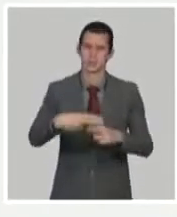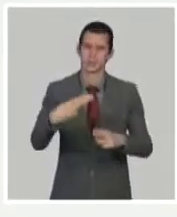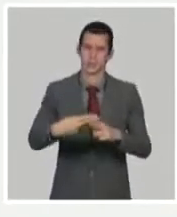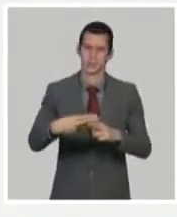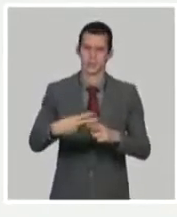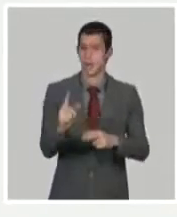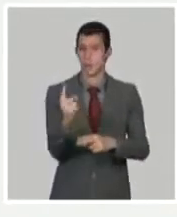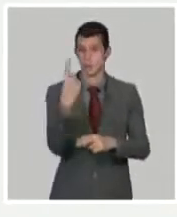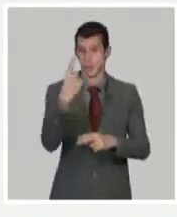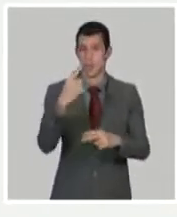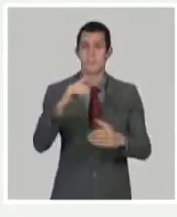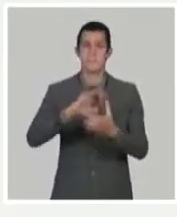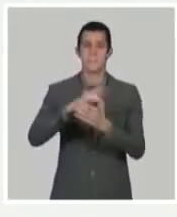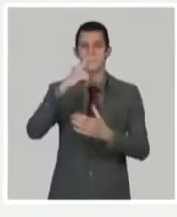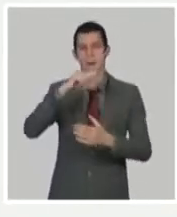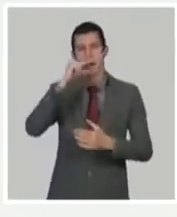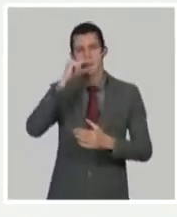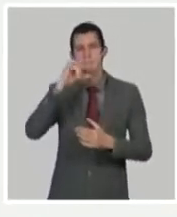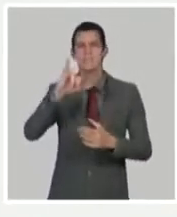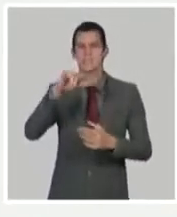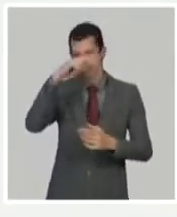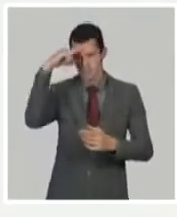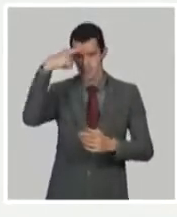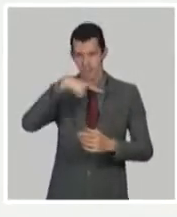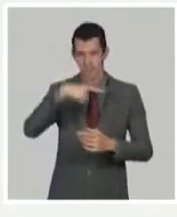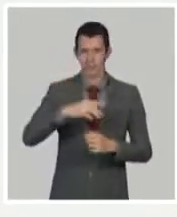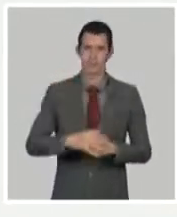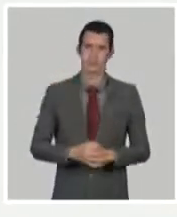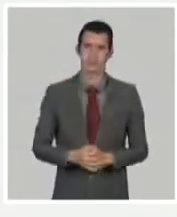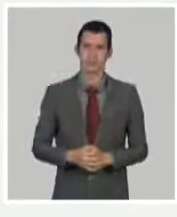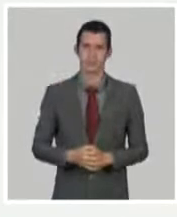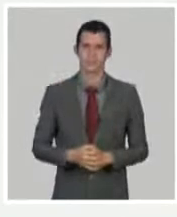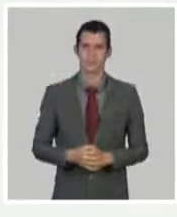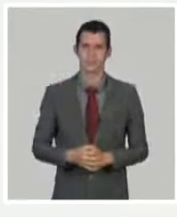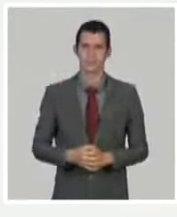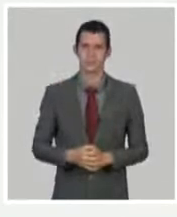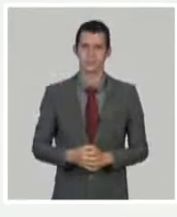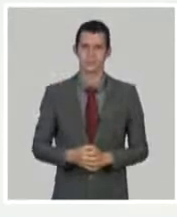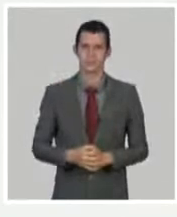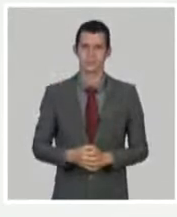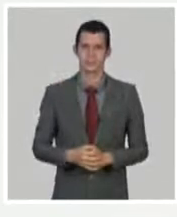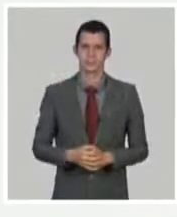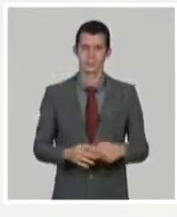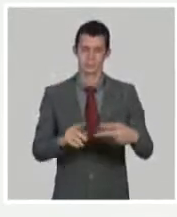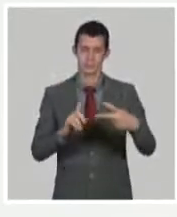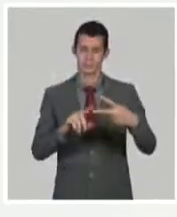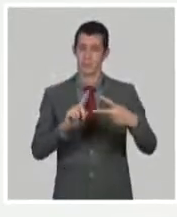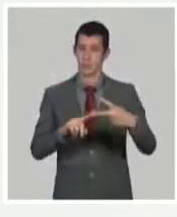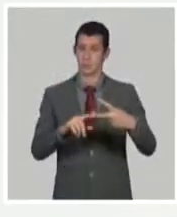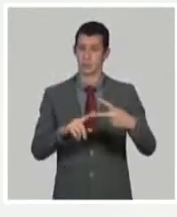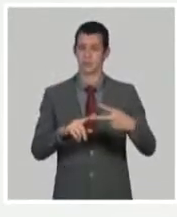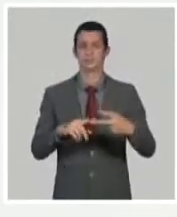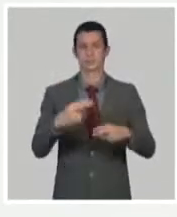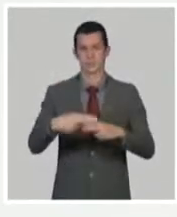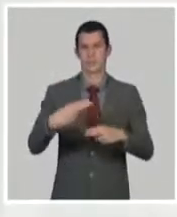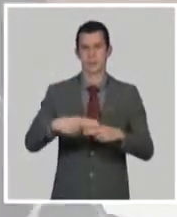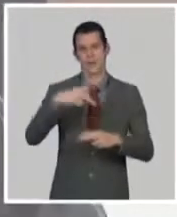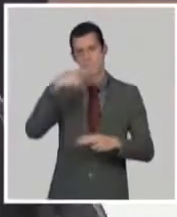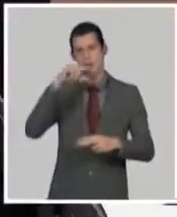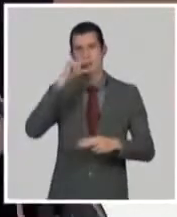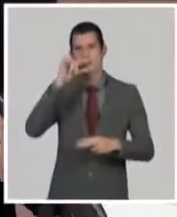Y está el 6GB 66, que es el más conocido como aldala, que explora la vientra muscular.